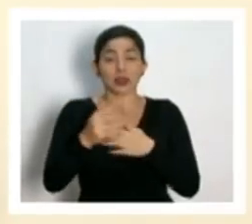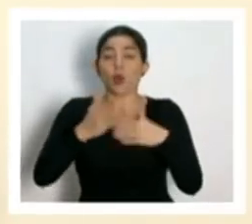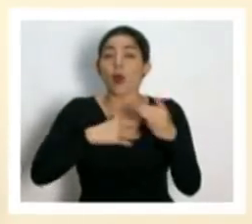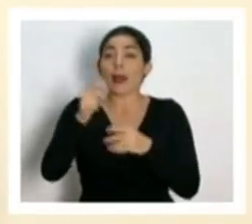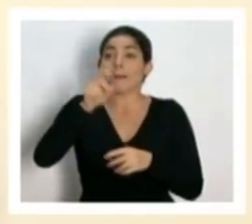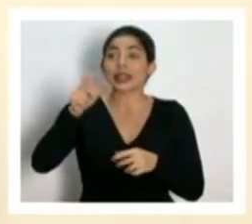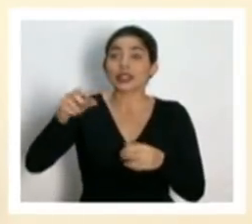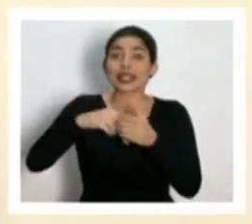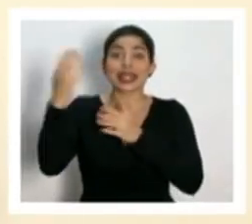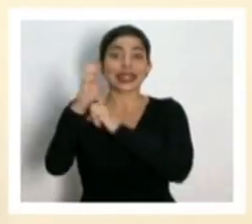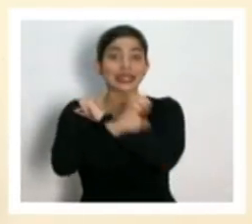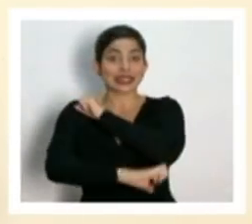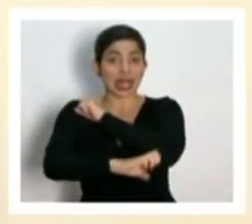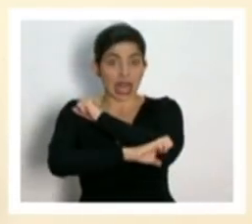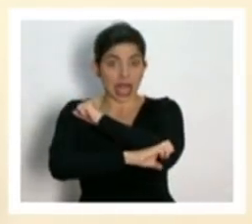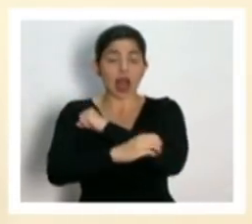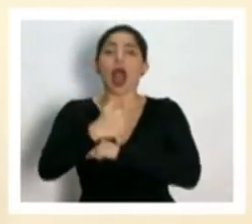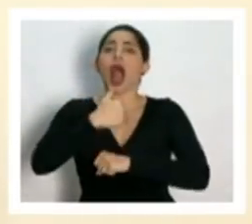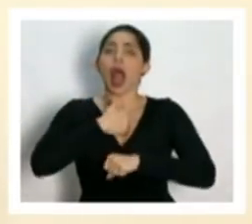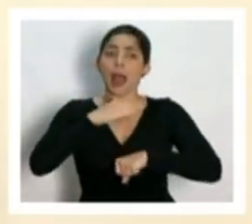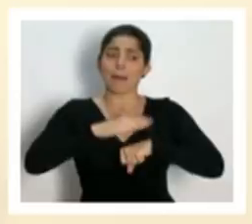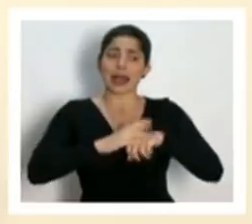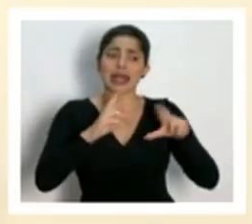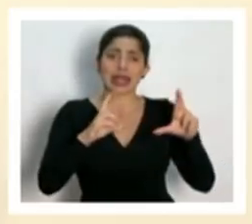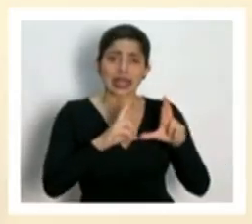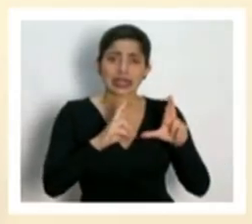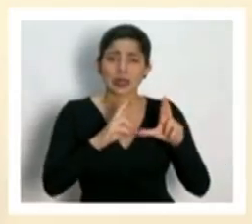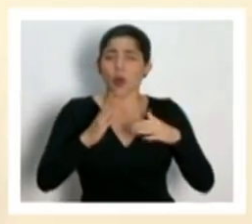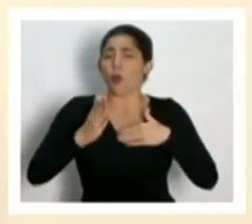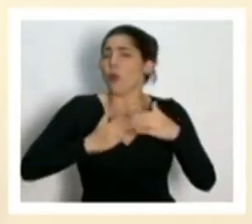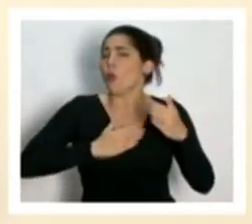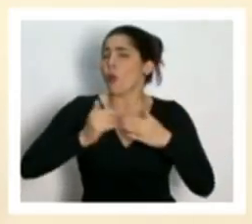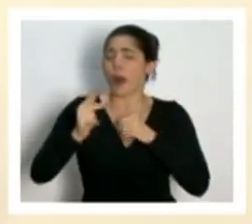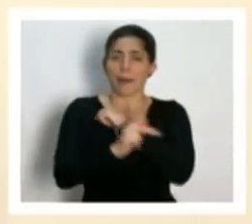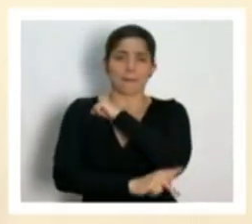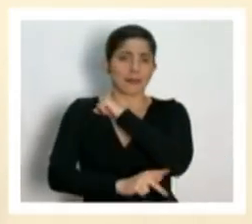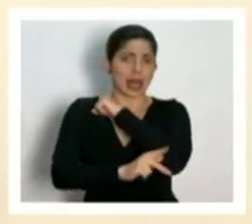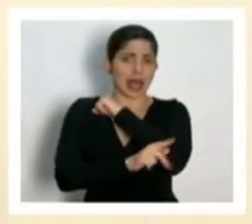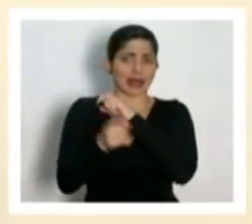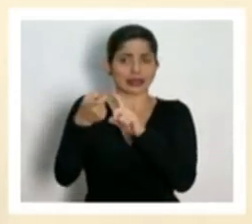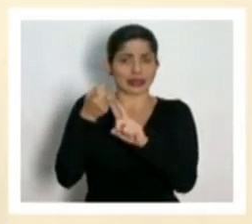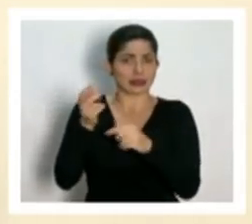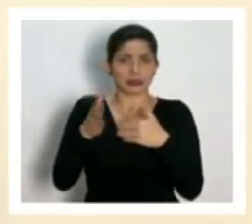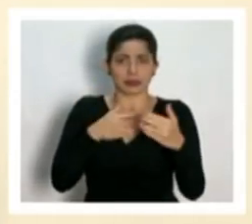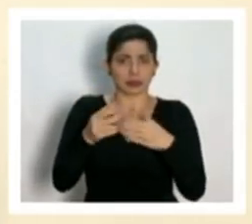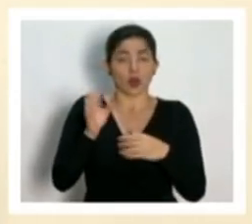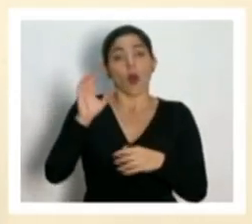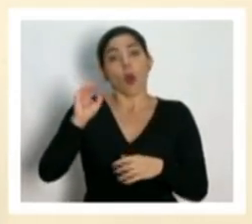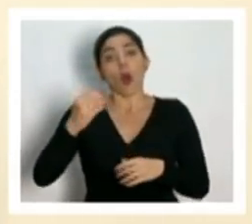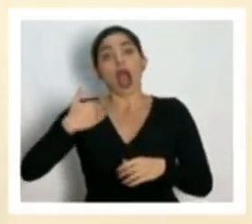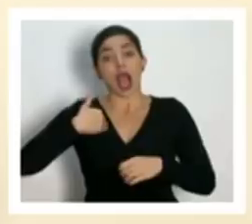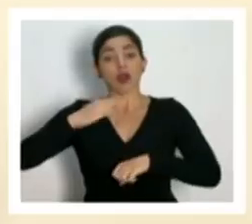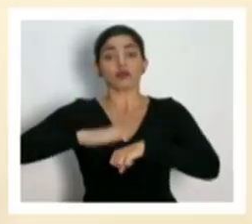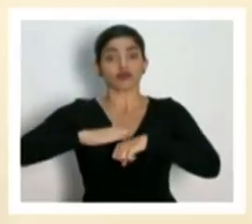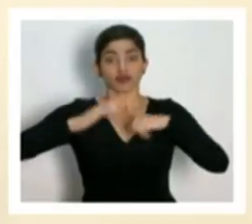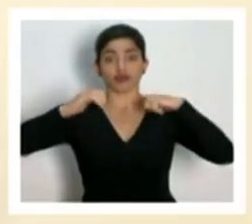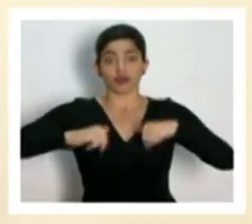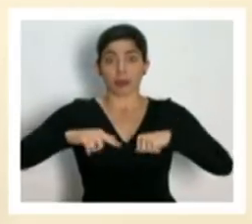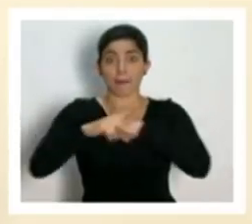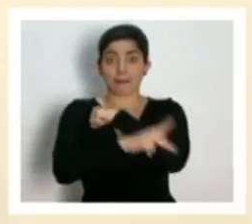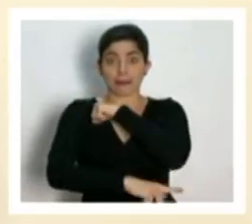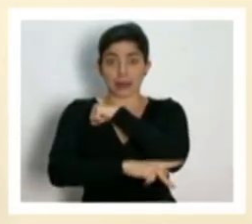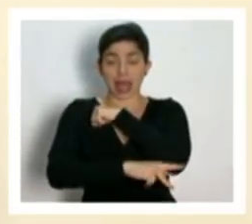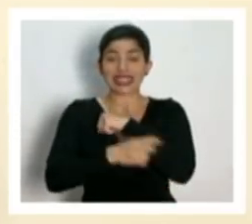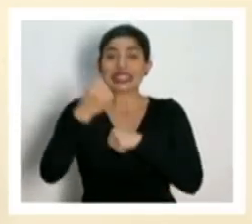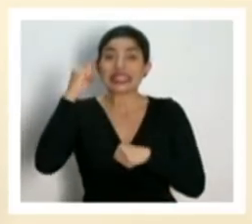extranjero, residente de cualquier nacionalidad o con estatus regular en el país